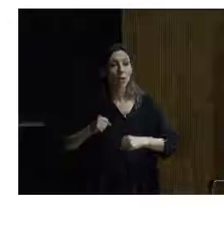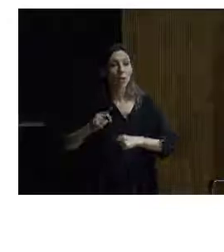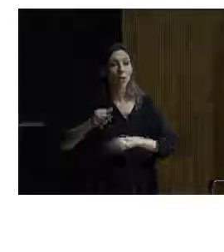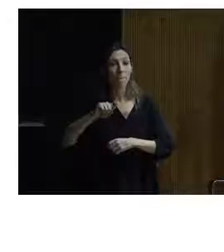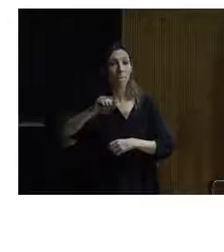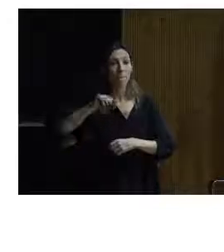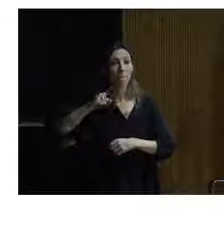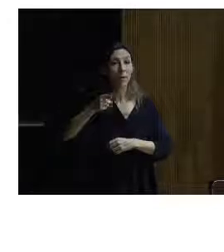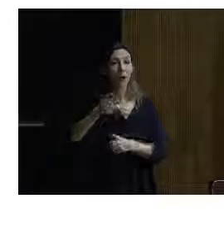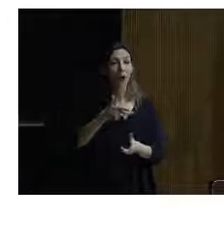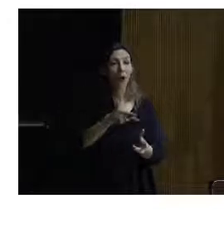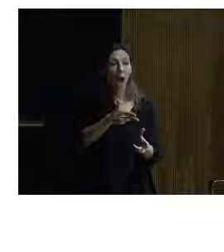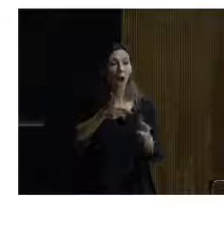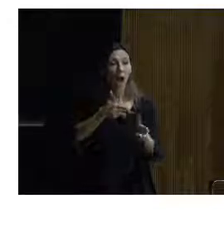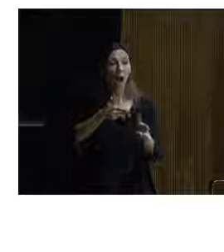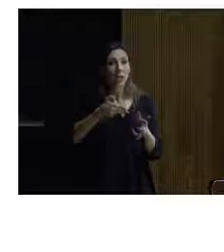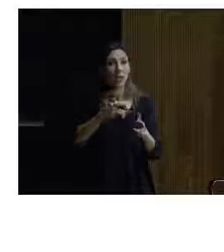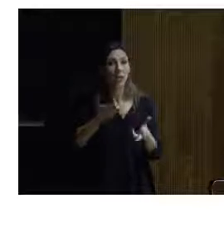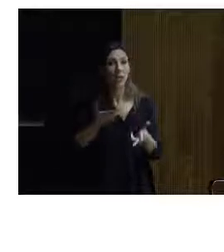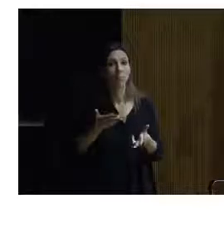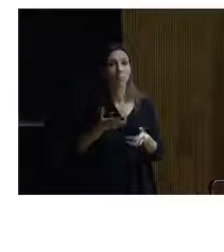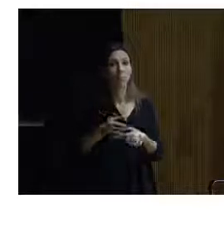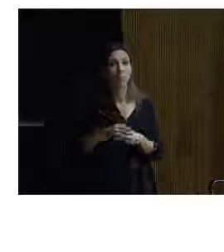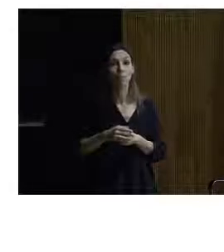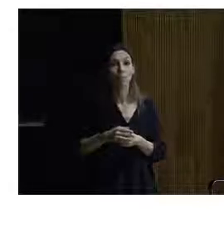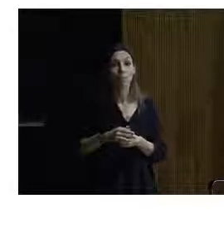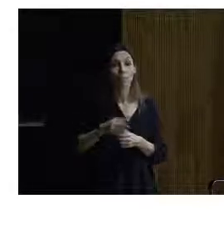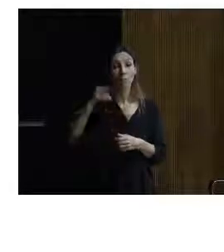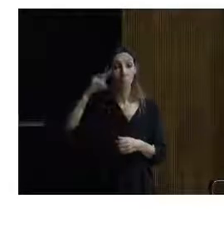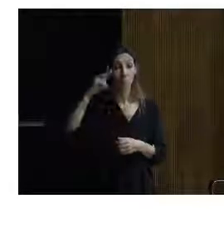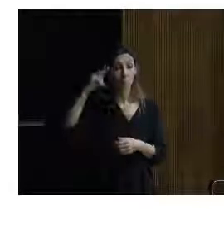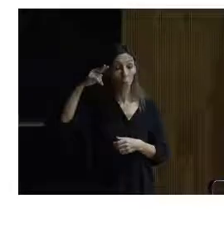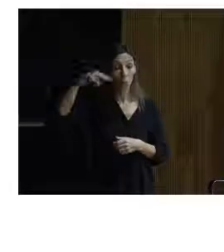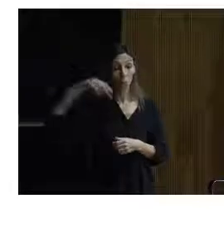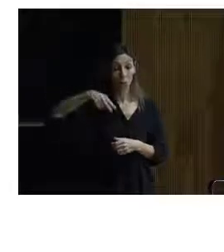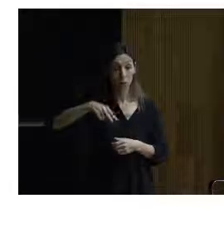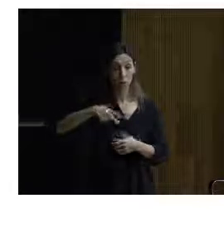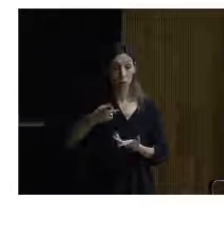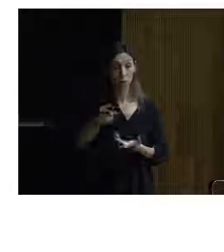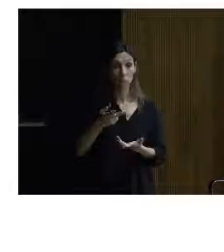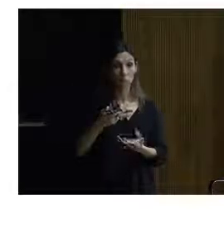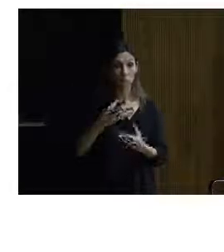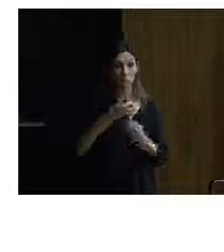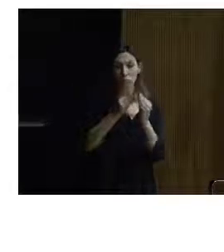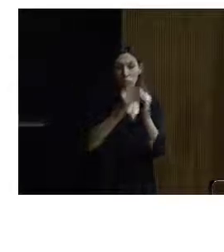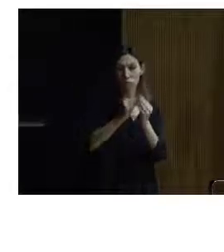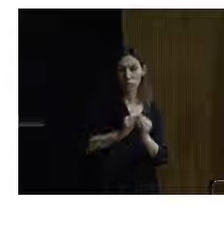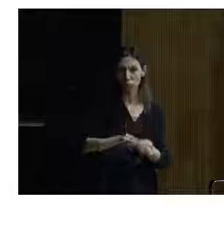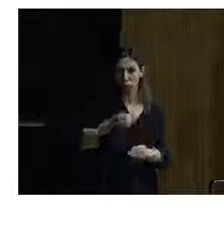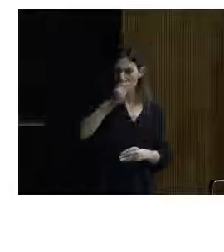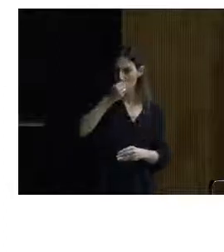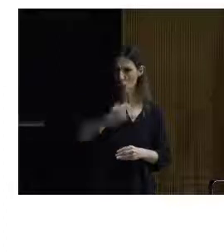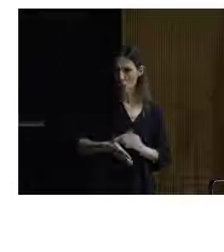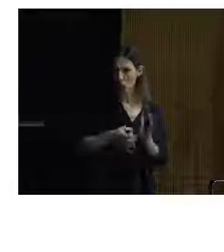Europa de su tipo y en este caso, esto es desde arriba, se han hecho una serie de intervenciones muy buenas por parte del compañero